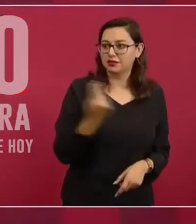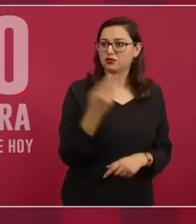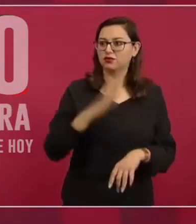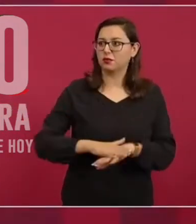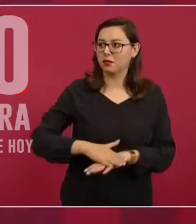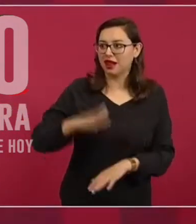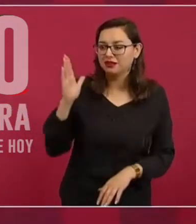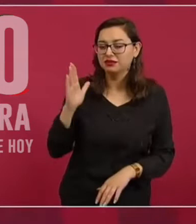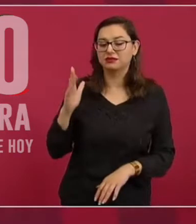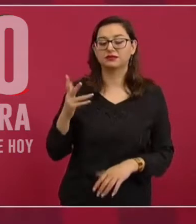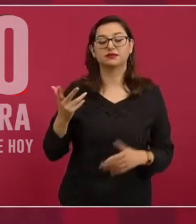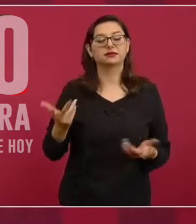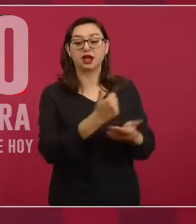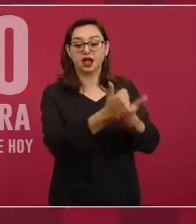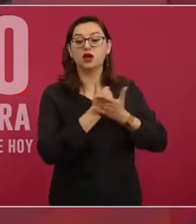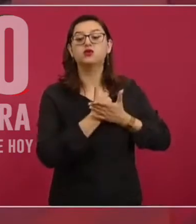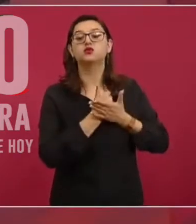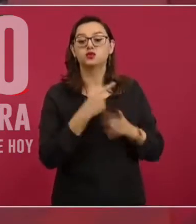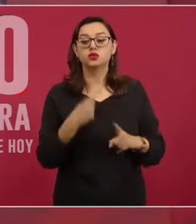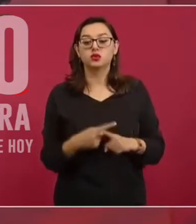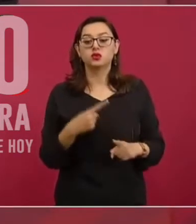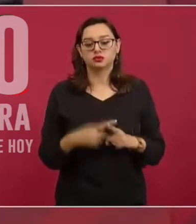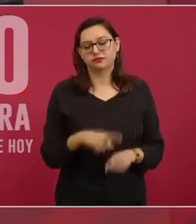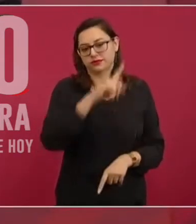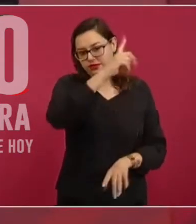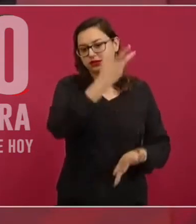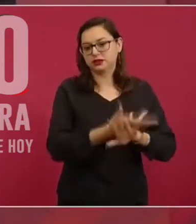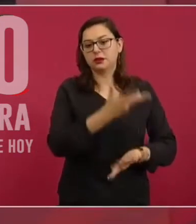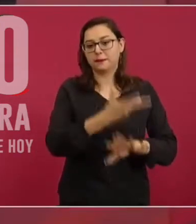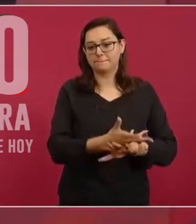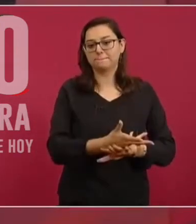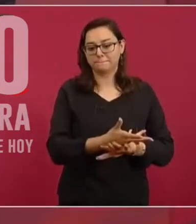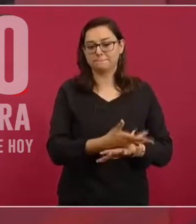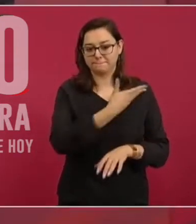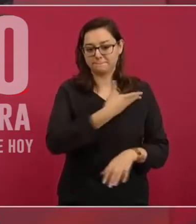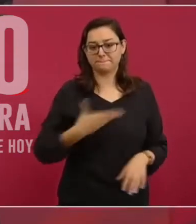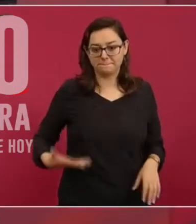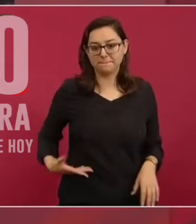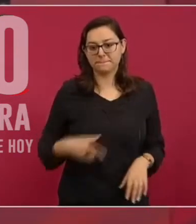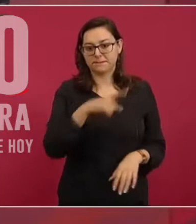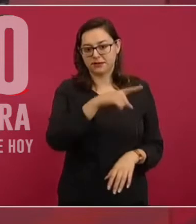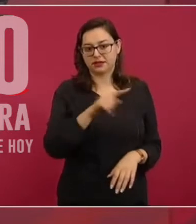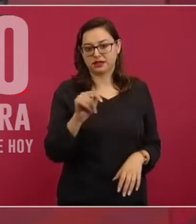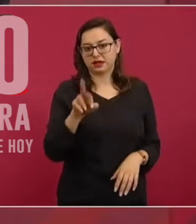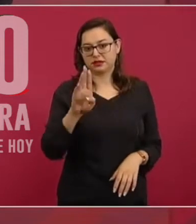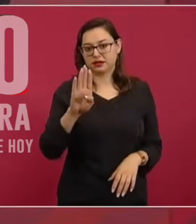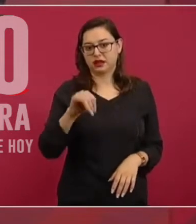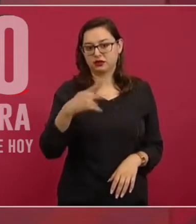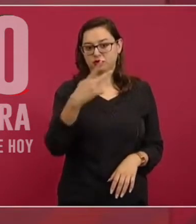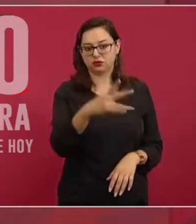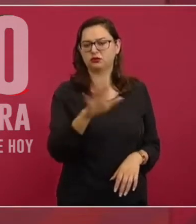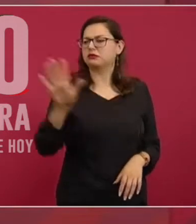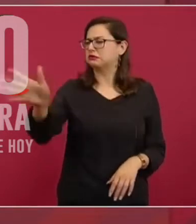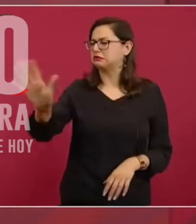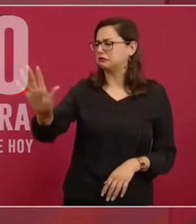¿Y quién nos ayudó? El gobierno de Estados Unidos, el presidente Trump. Ellos asumieron la disminución que nos